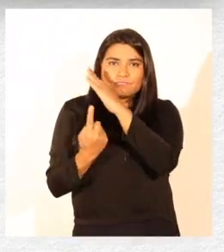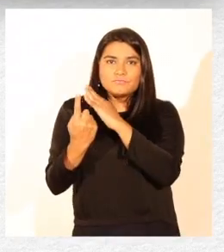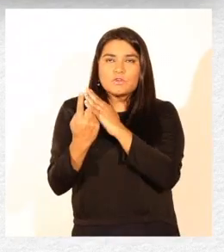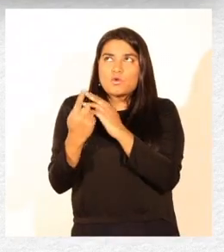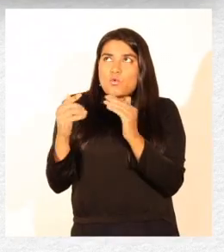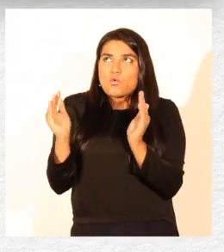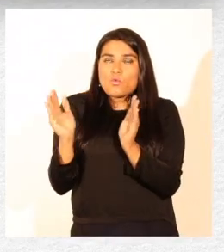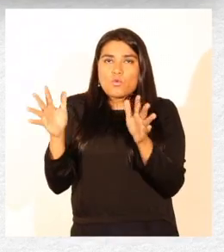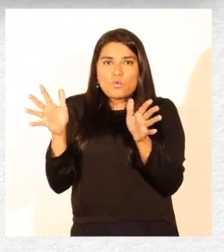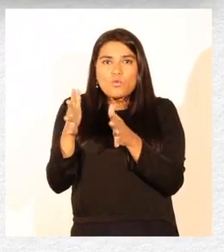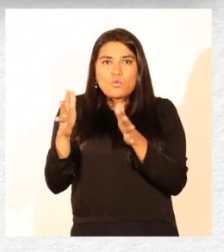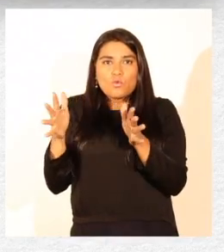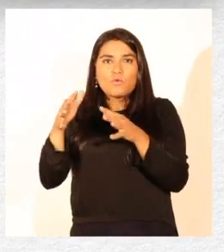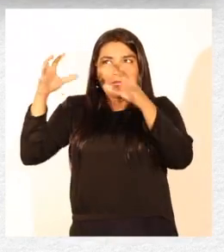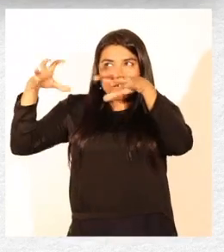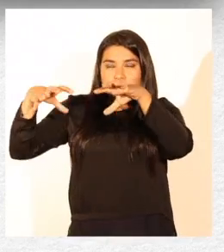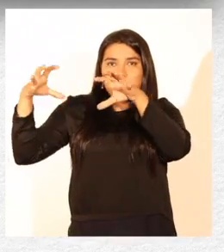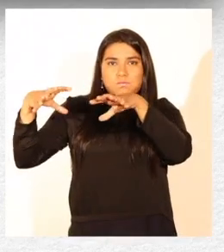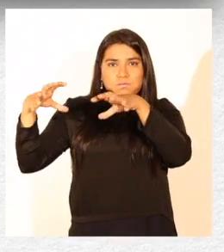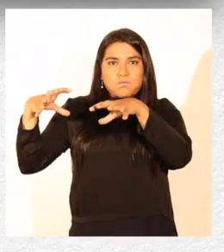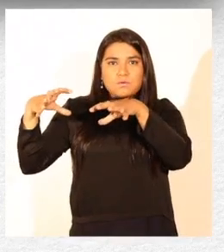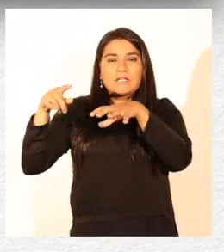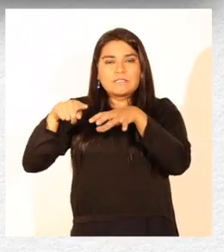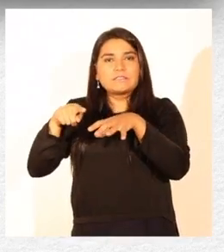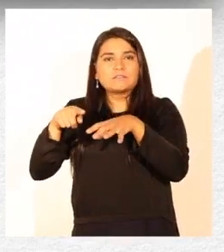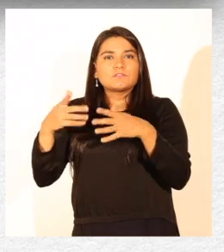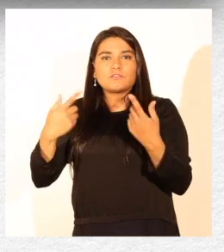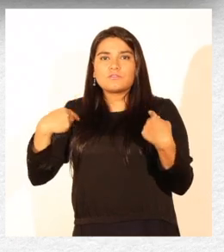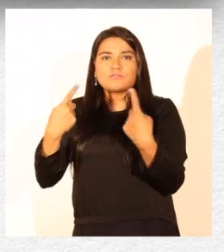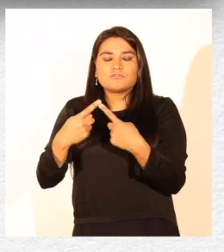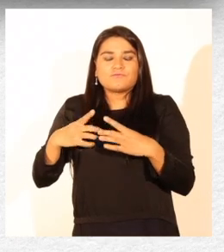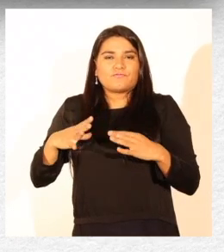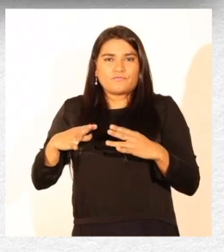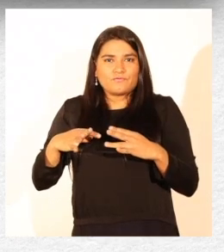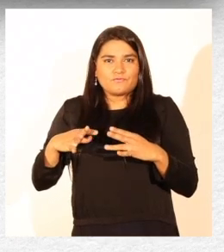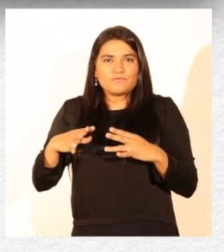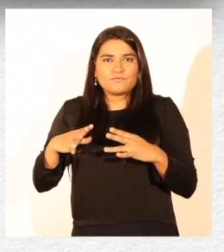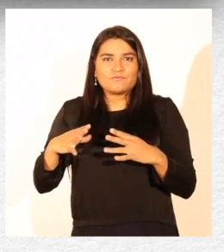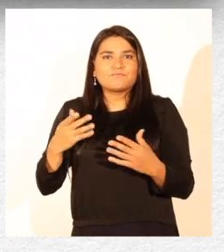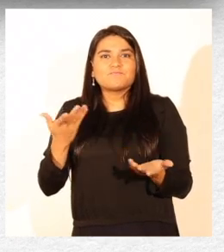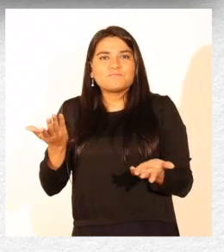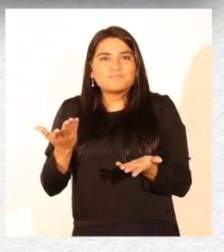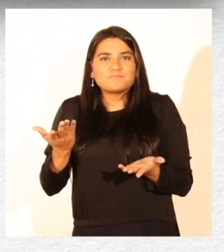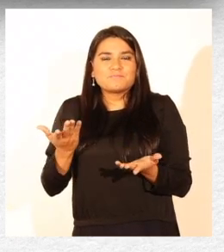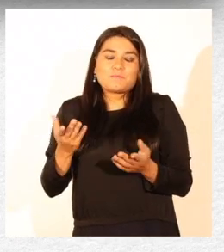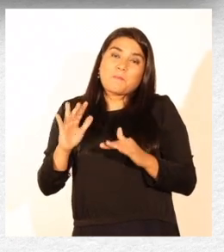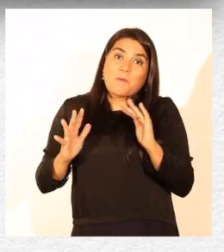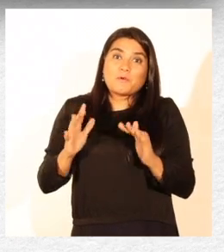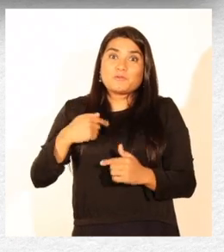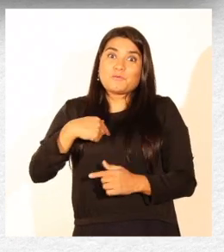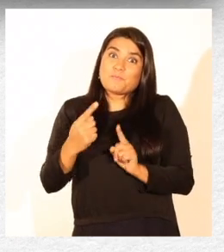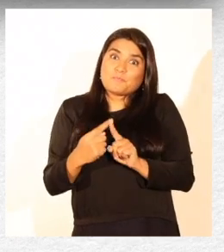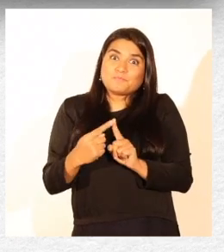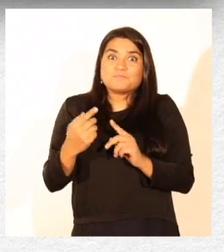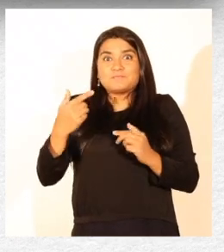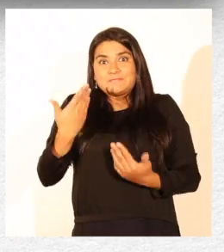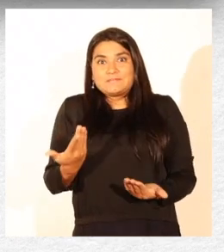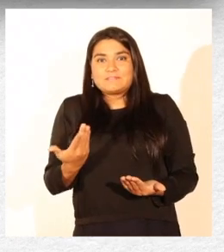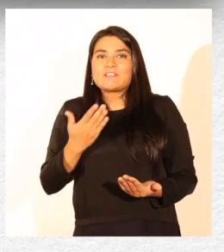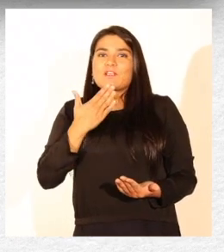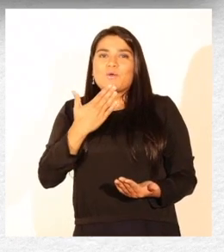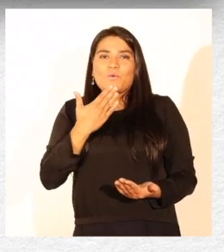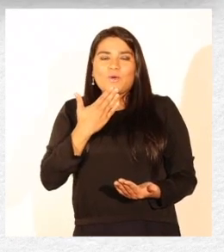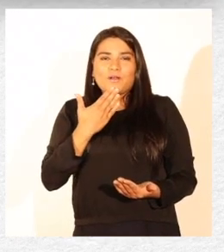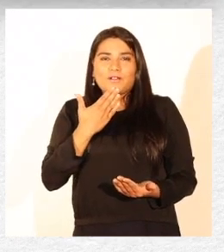tener un refugio en el cual cuando llueve, eso nos genera felicidad, al menos a uno como vecino. Ahora